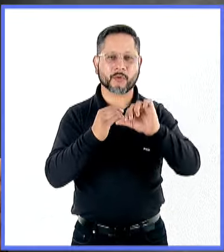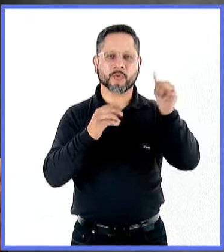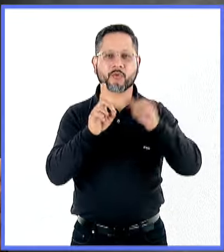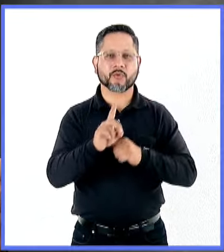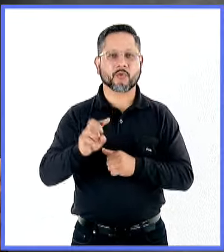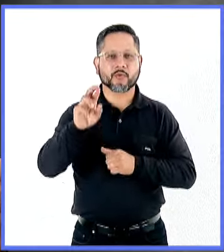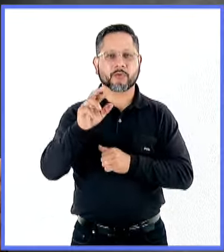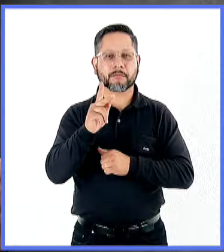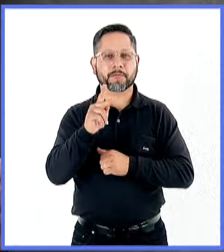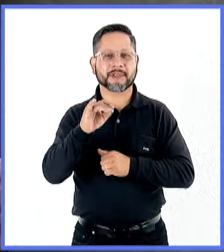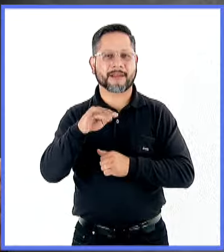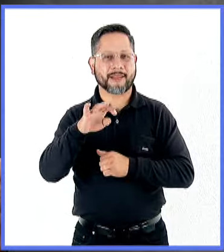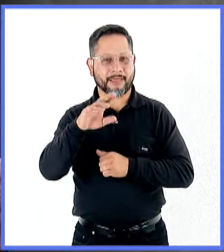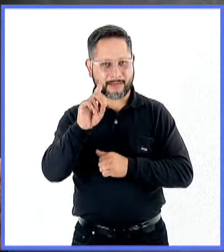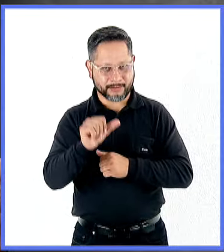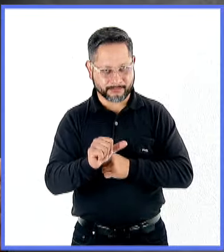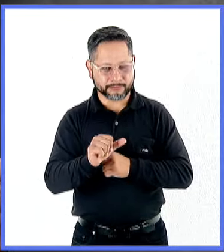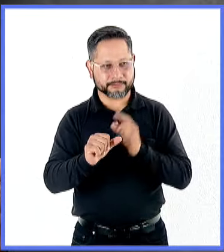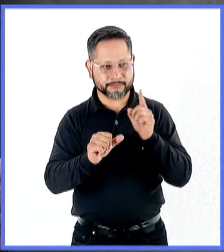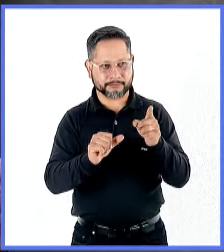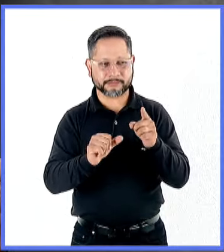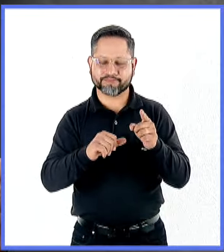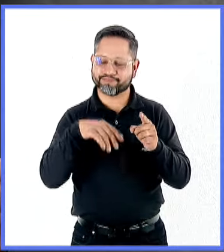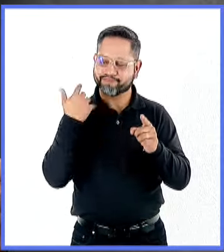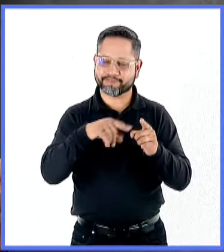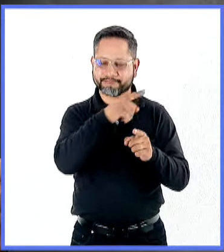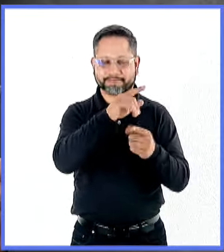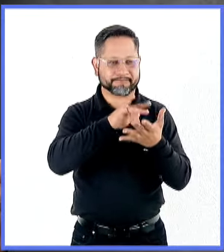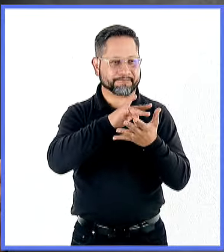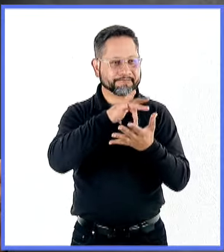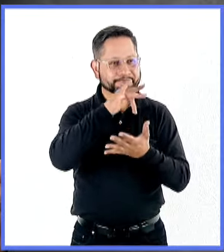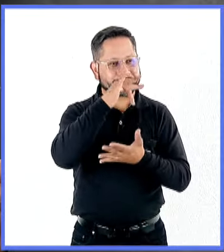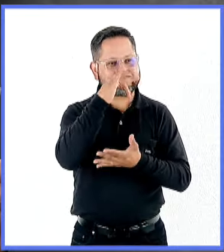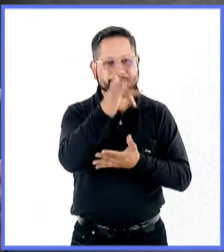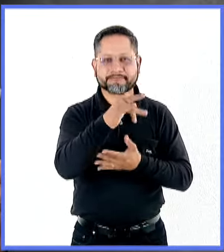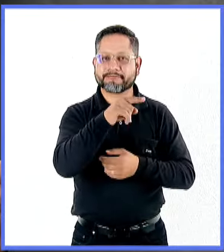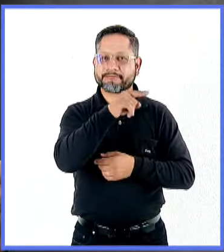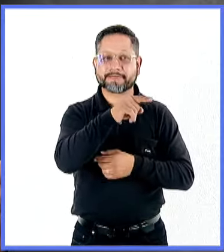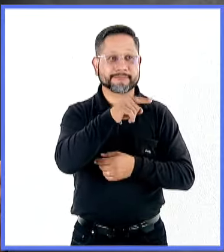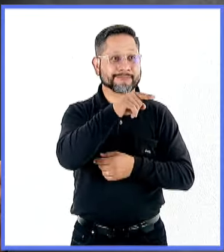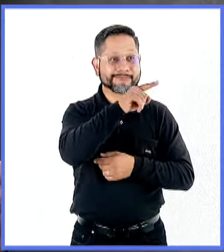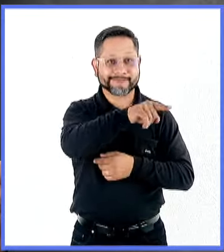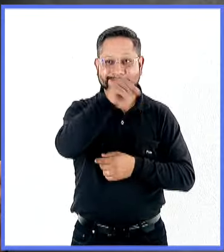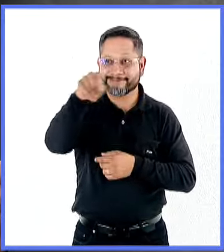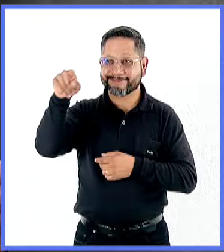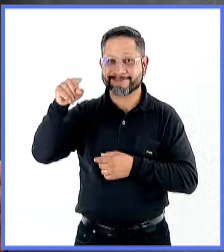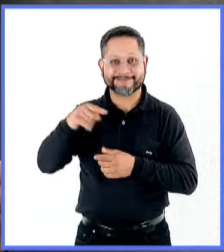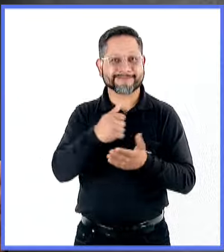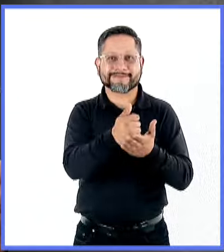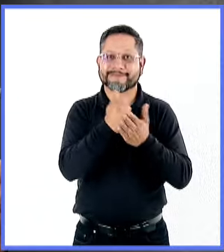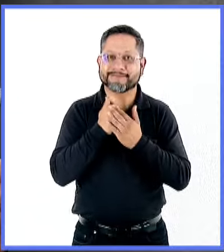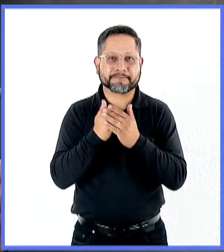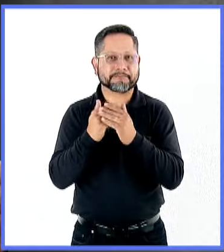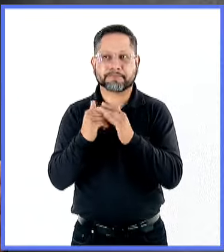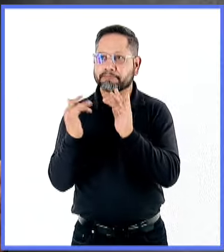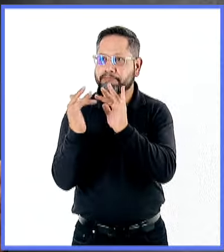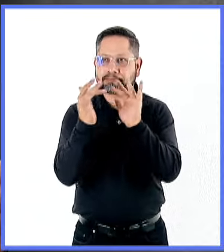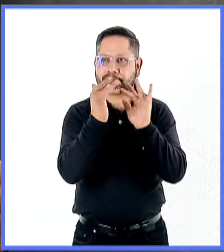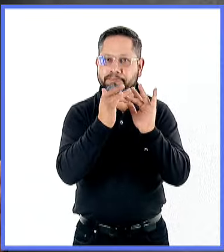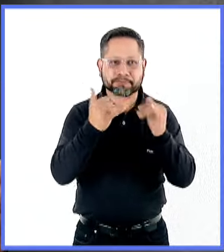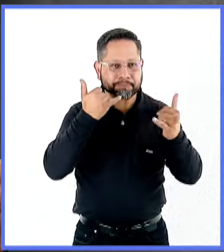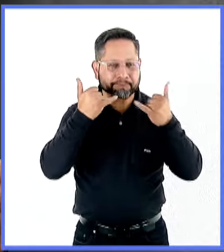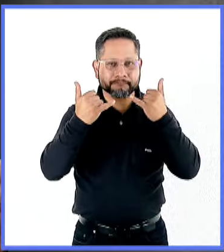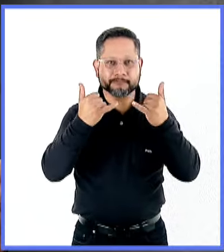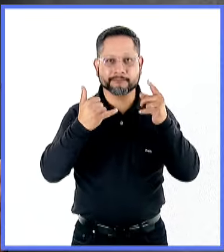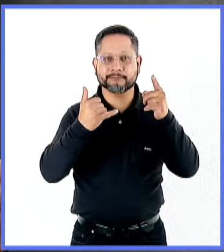Pineda, para que no tengo más agradecimiento posible, porque él nos puso en contacto con ellos, nos recibió muy bien, lo fuimos a visitar